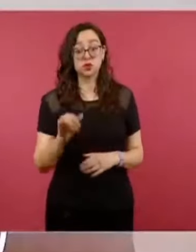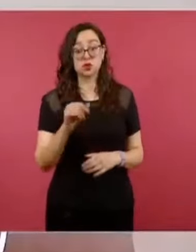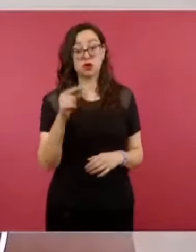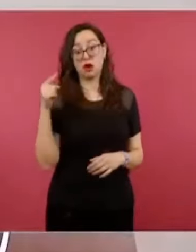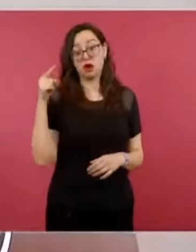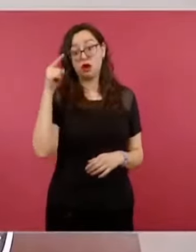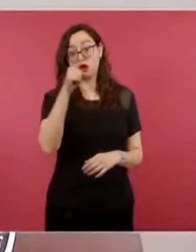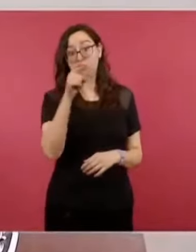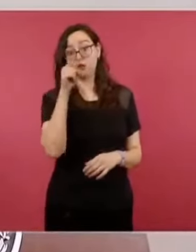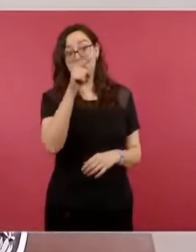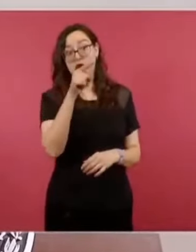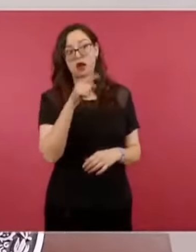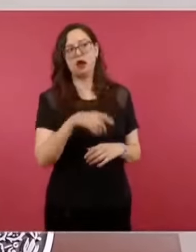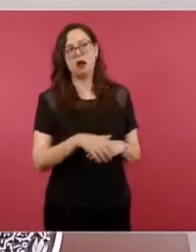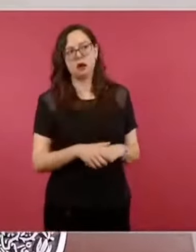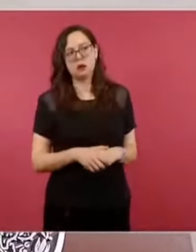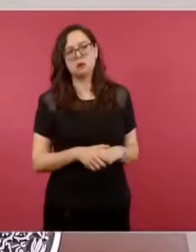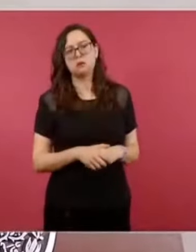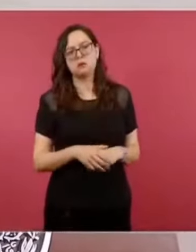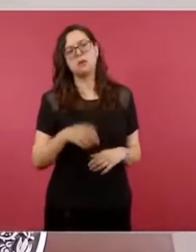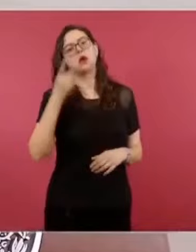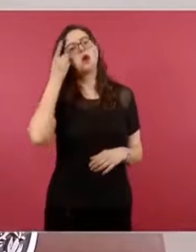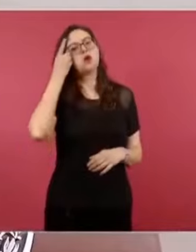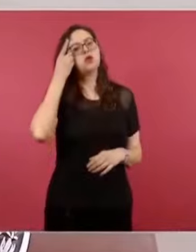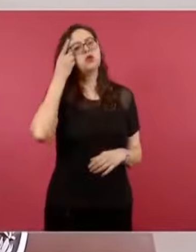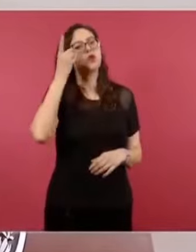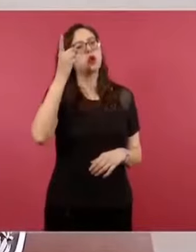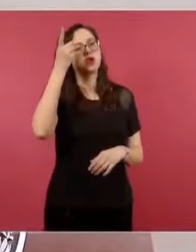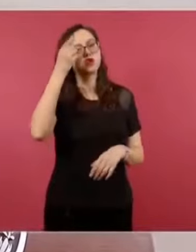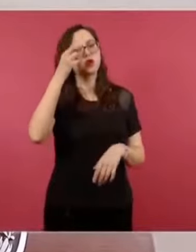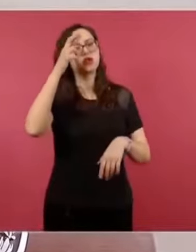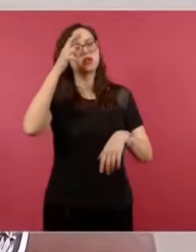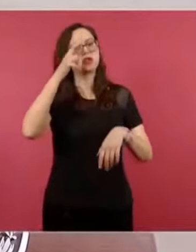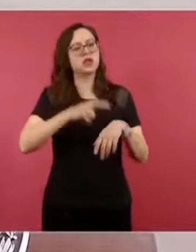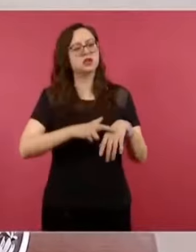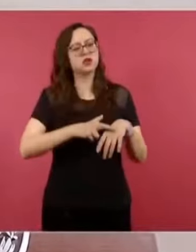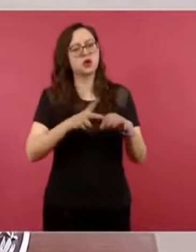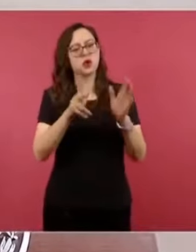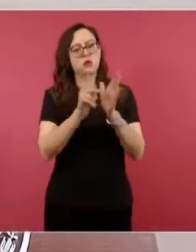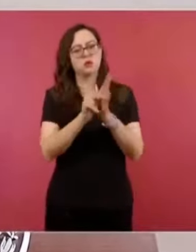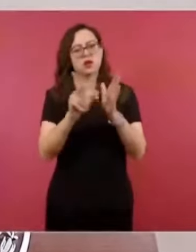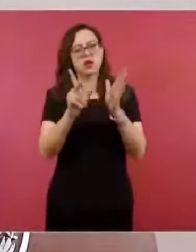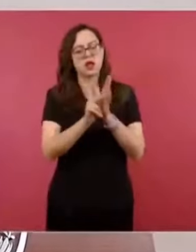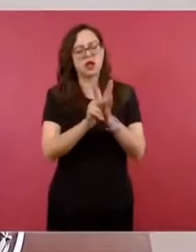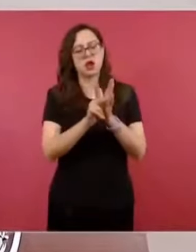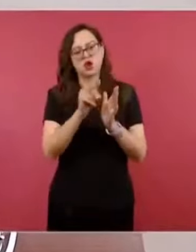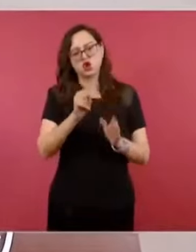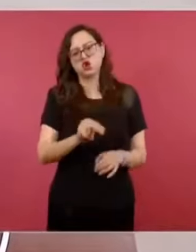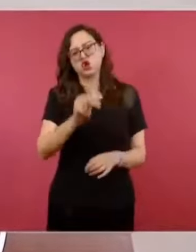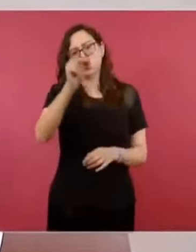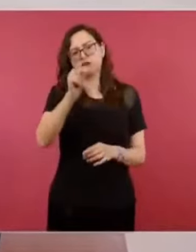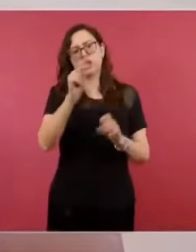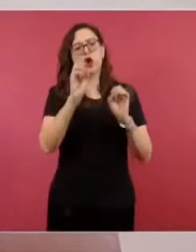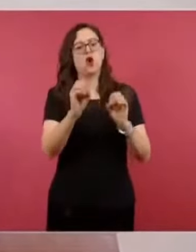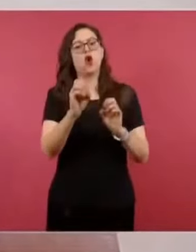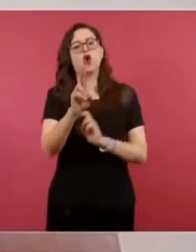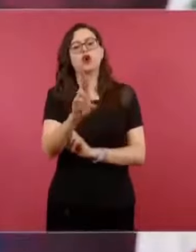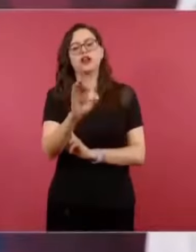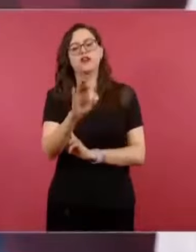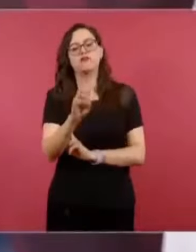dueño y director del Norte, dueño y director del Reforma del